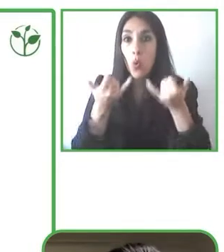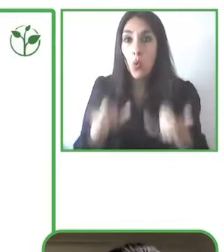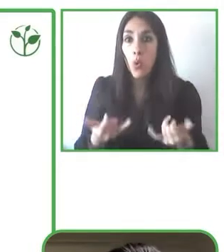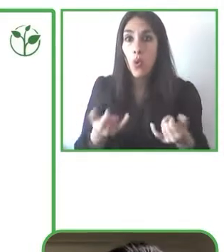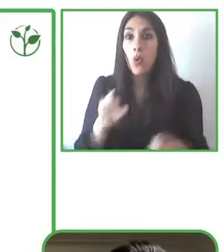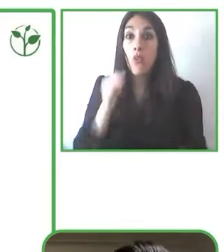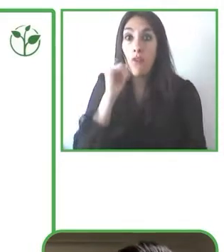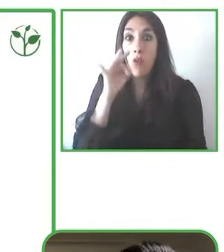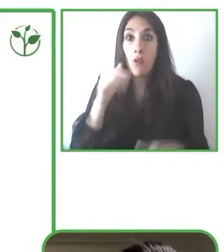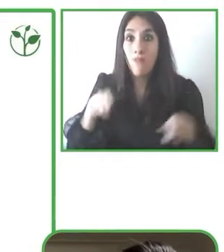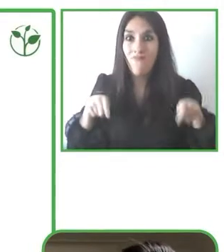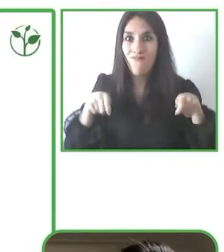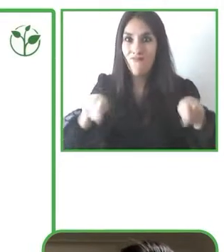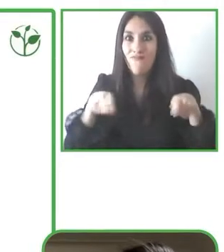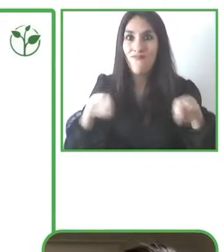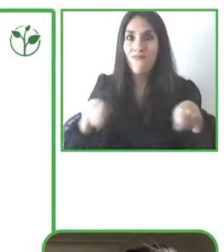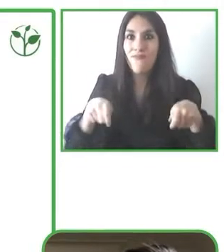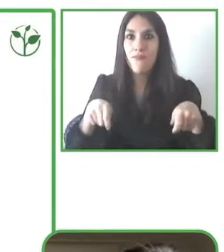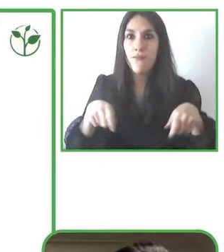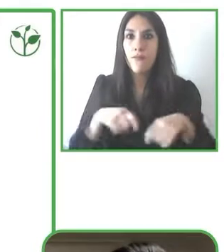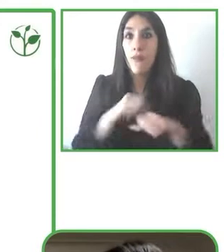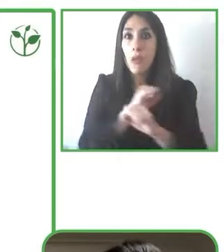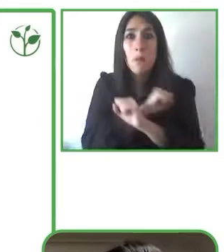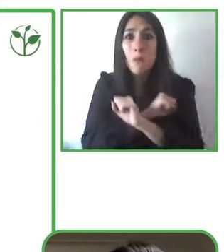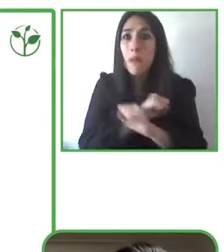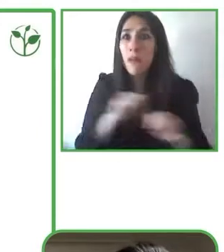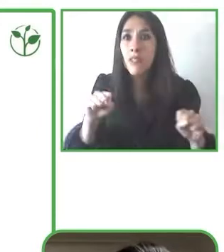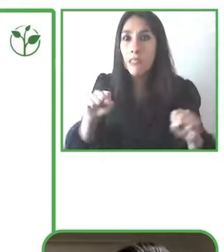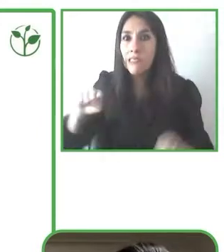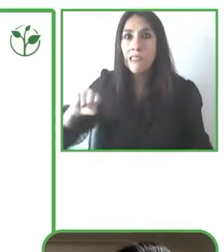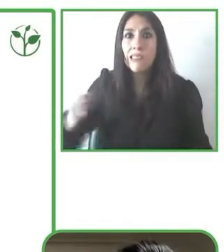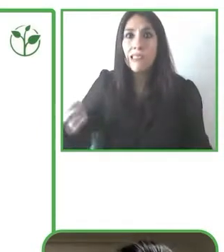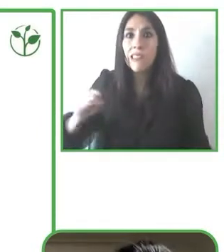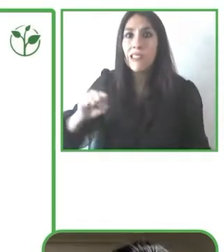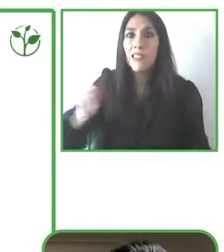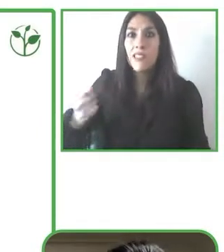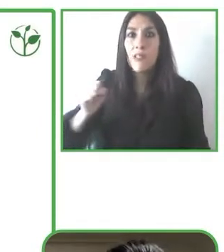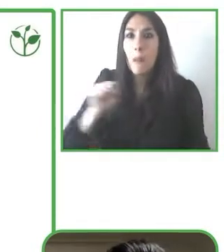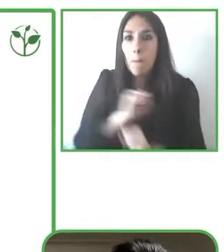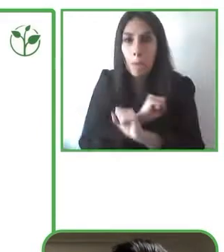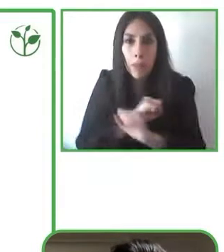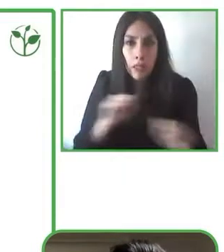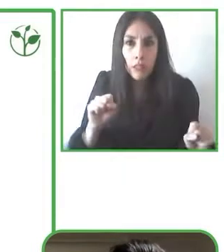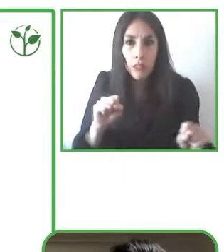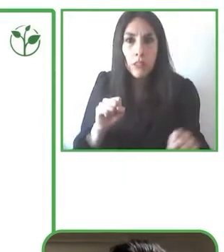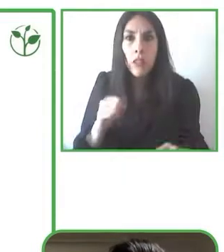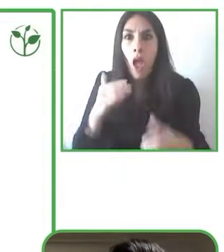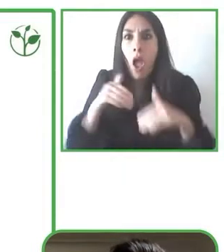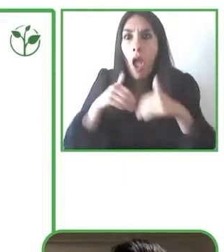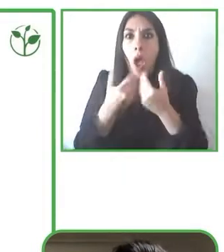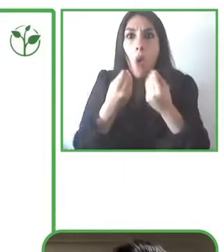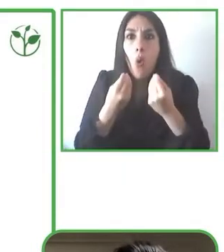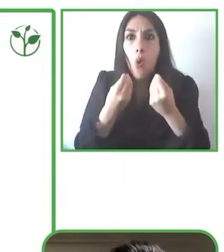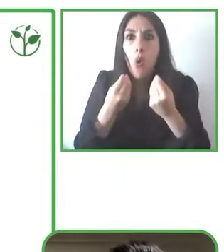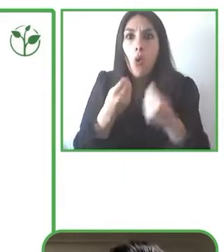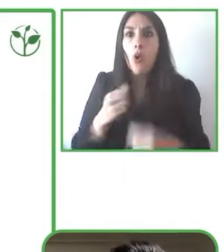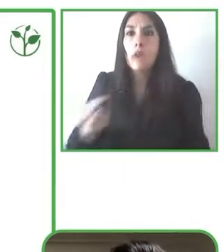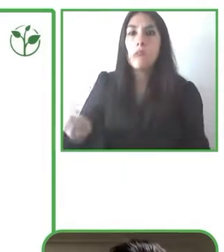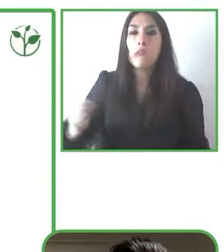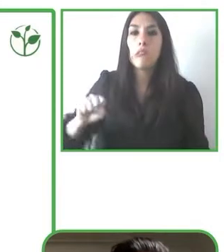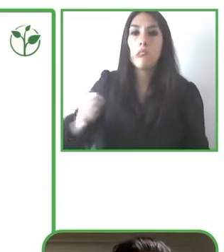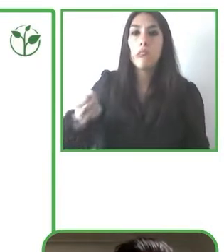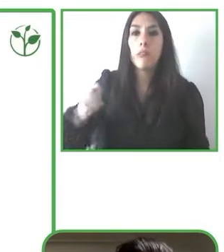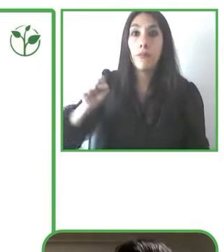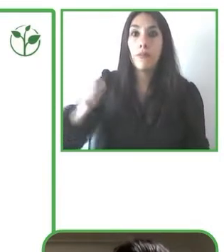utilizar el control de joystick con su propia mano. Lo que ocurre es que el joystick de la silla de ruedas se